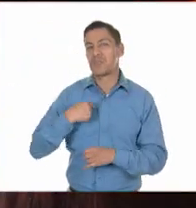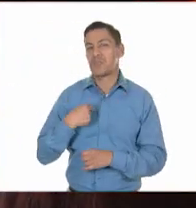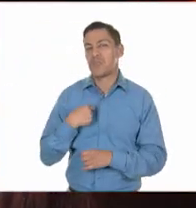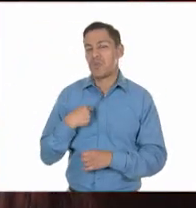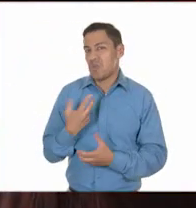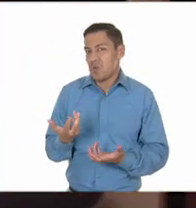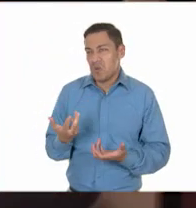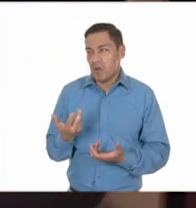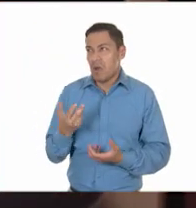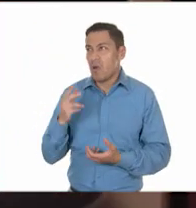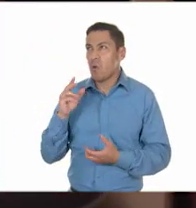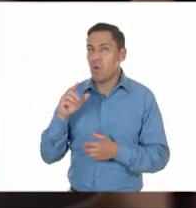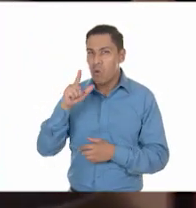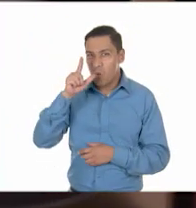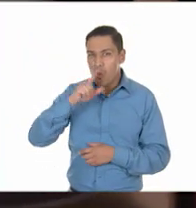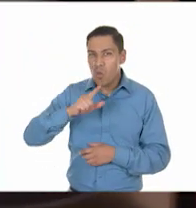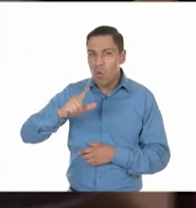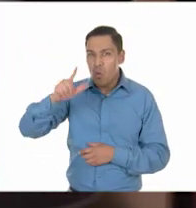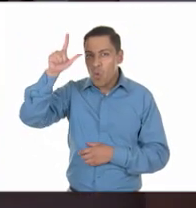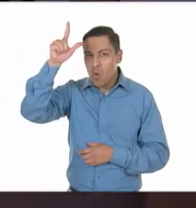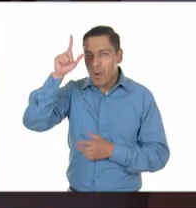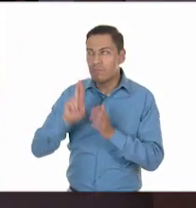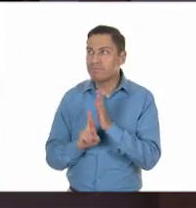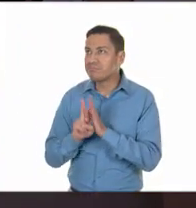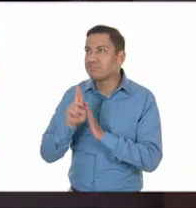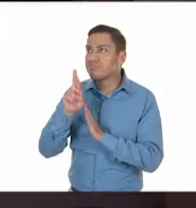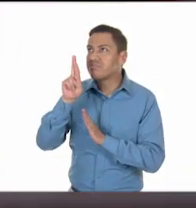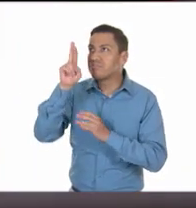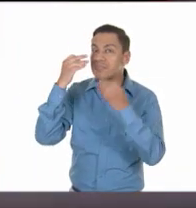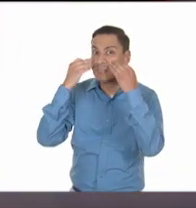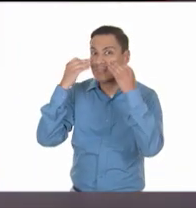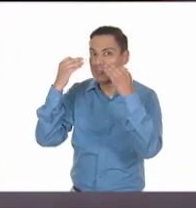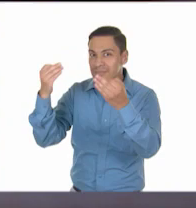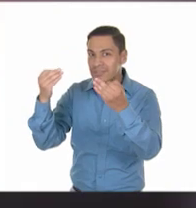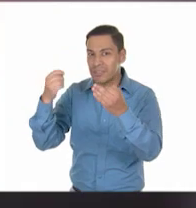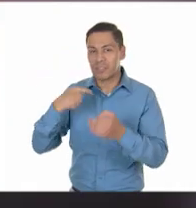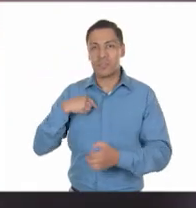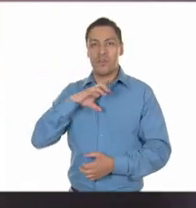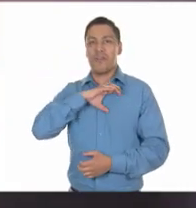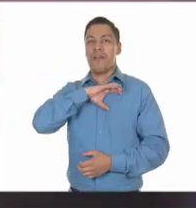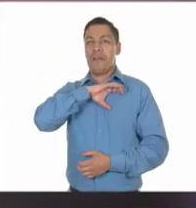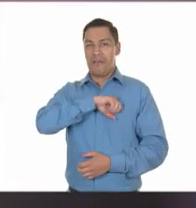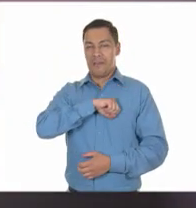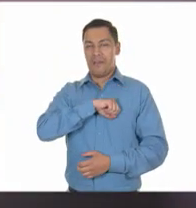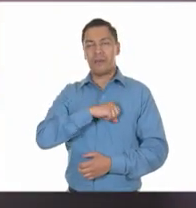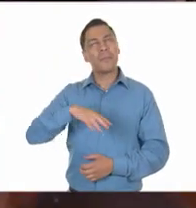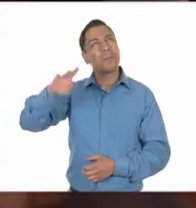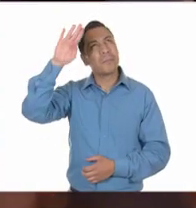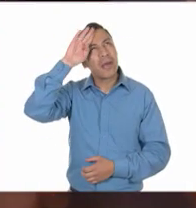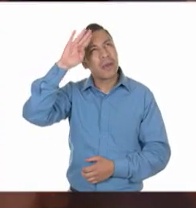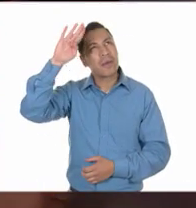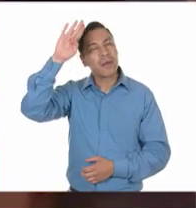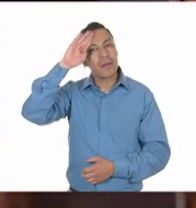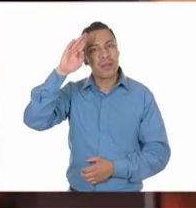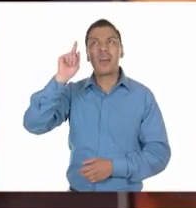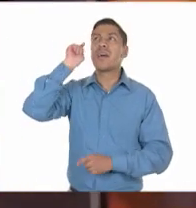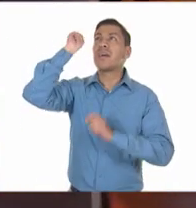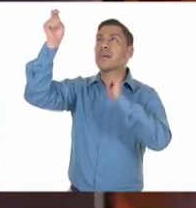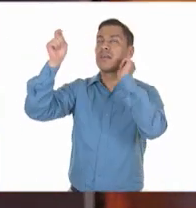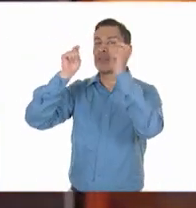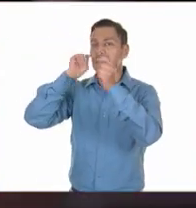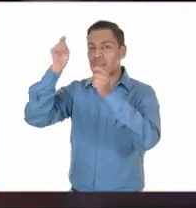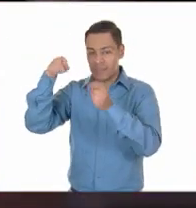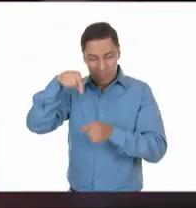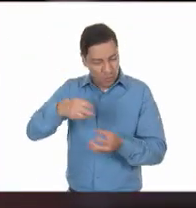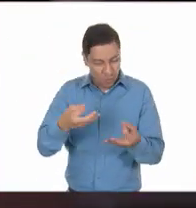generación que vio llegar al hombre a la luna, a mí siempre me fascinaba pensar en los secretos que había enterrados